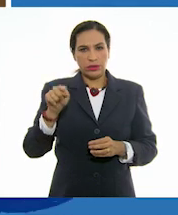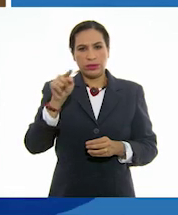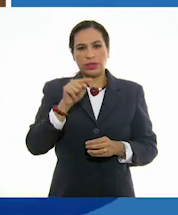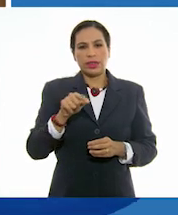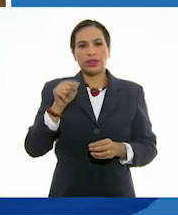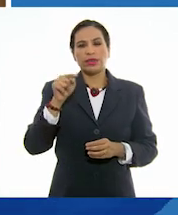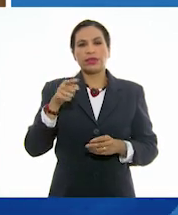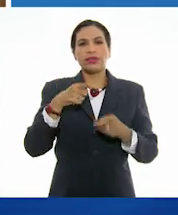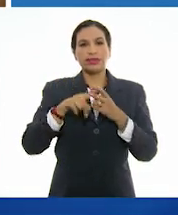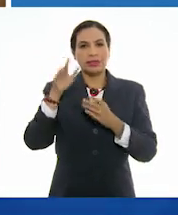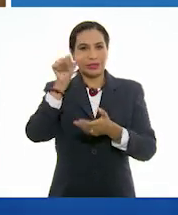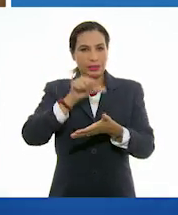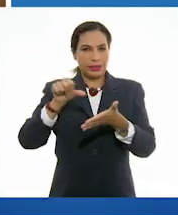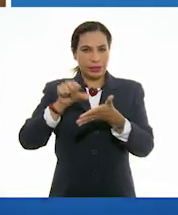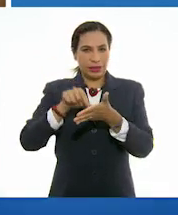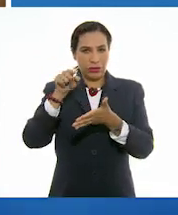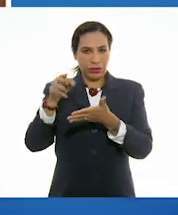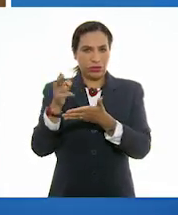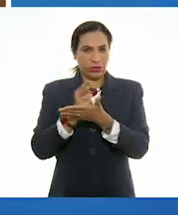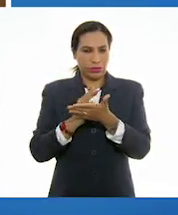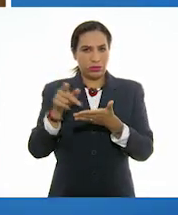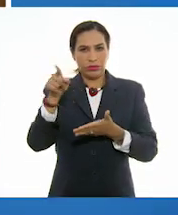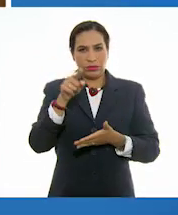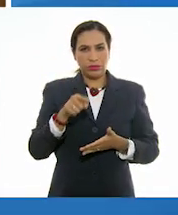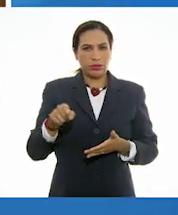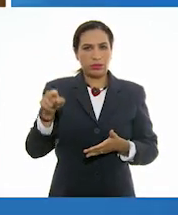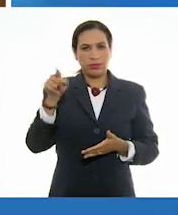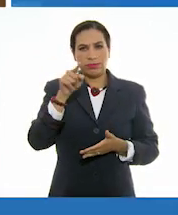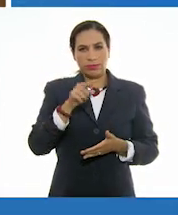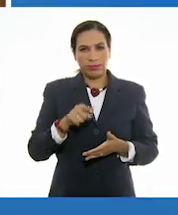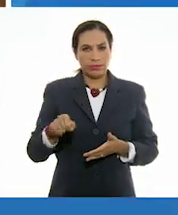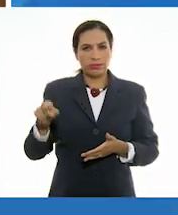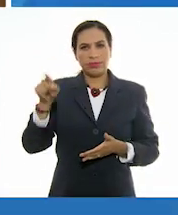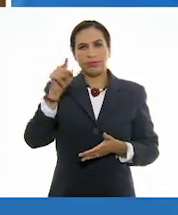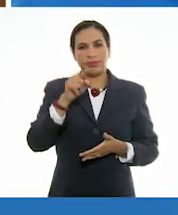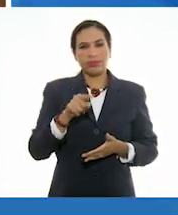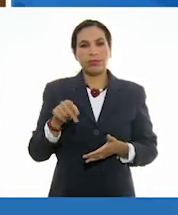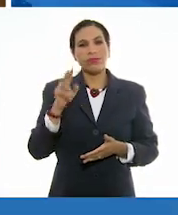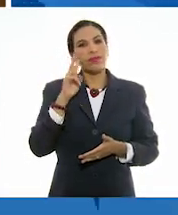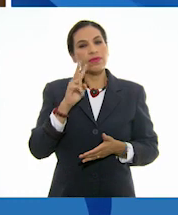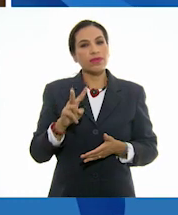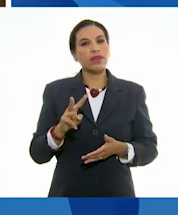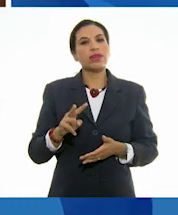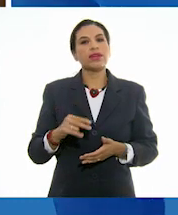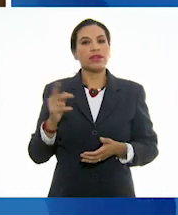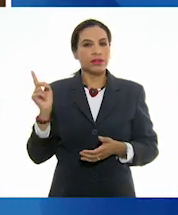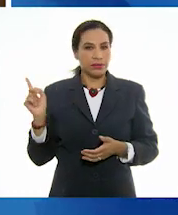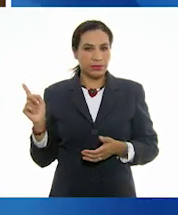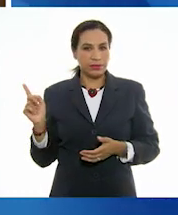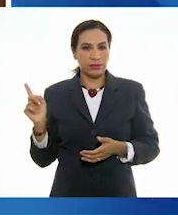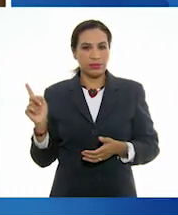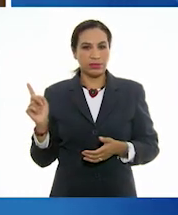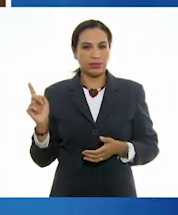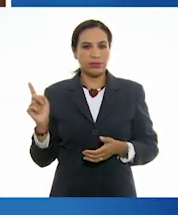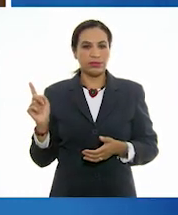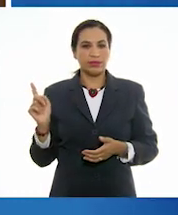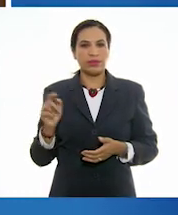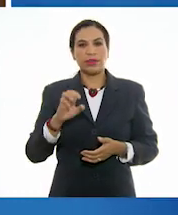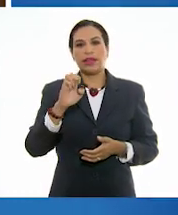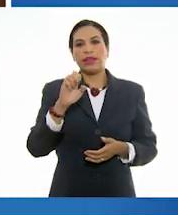que parte del centro de la composición hacia el exterior. Es un lítico